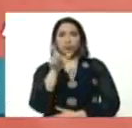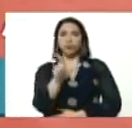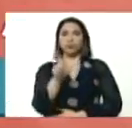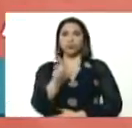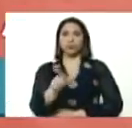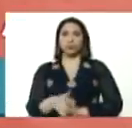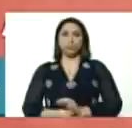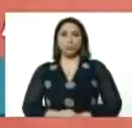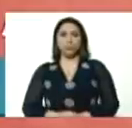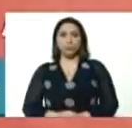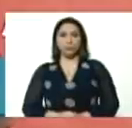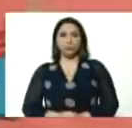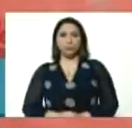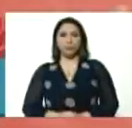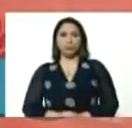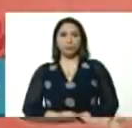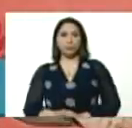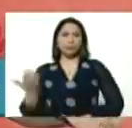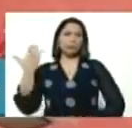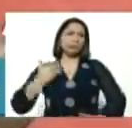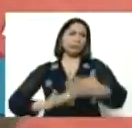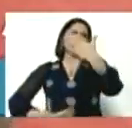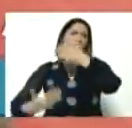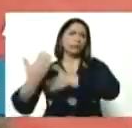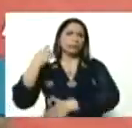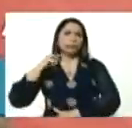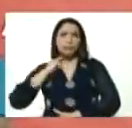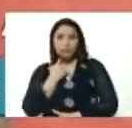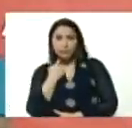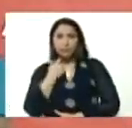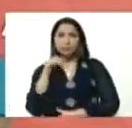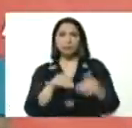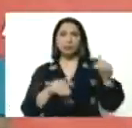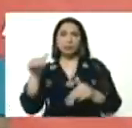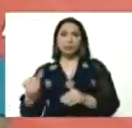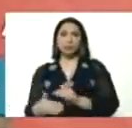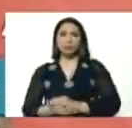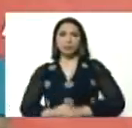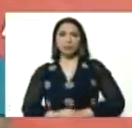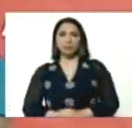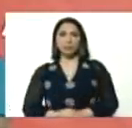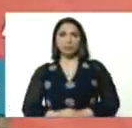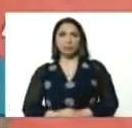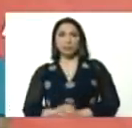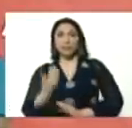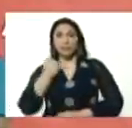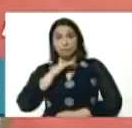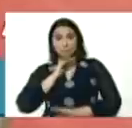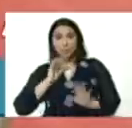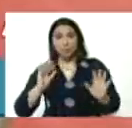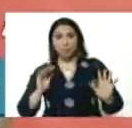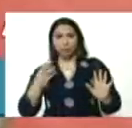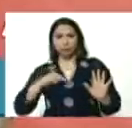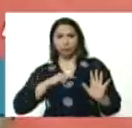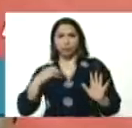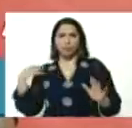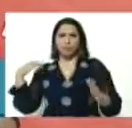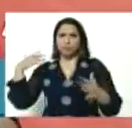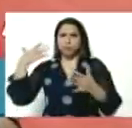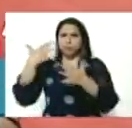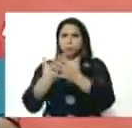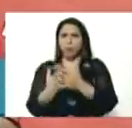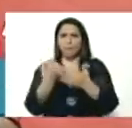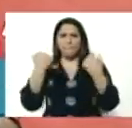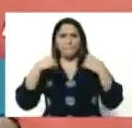de Venezuela, desde antes de la pandemia, veníamos preparándonos con